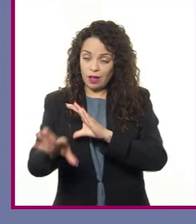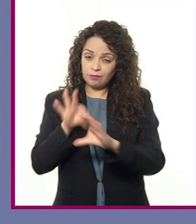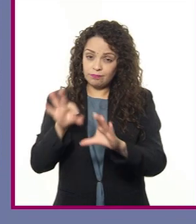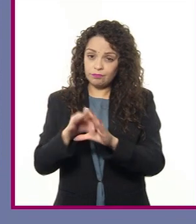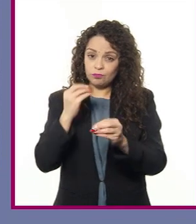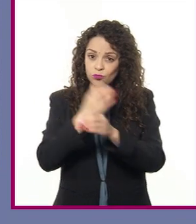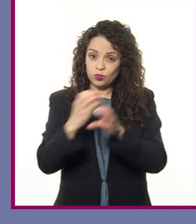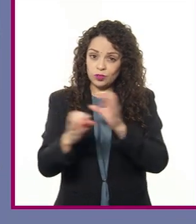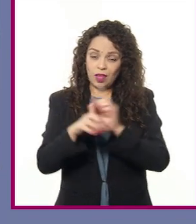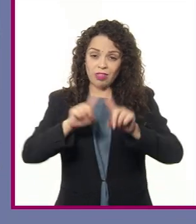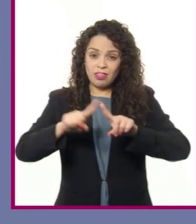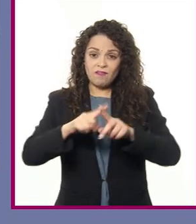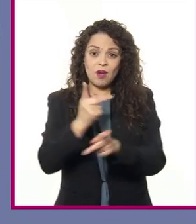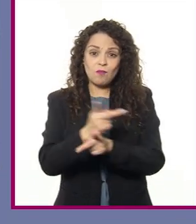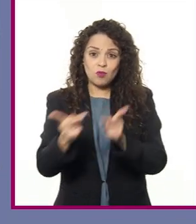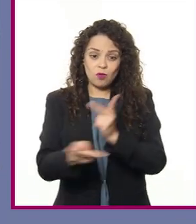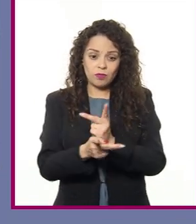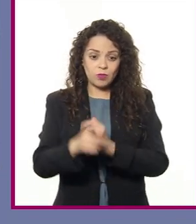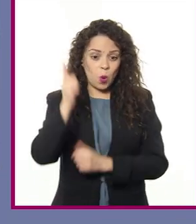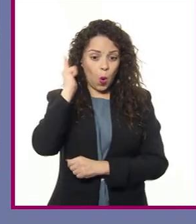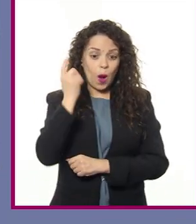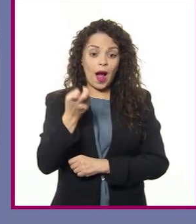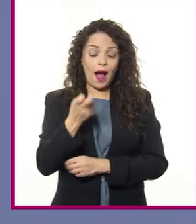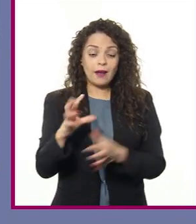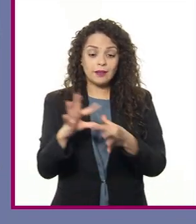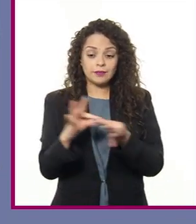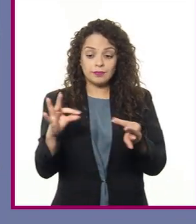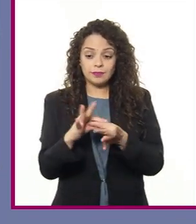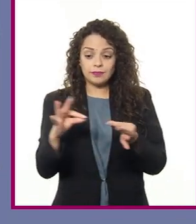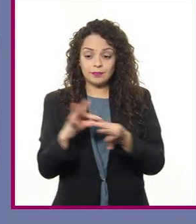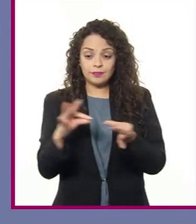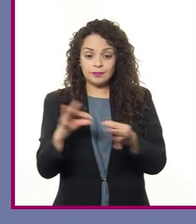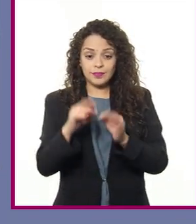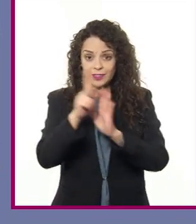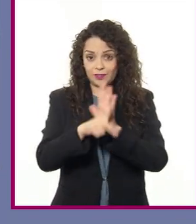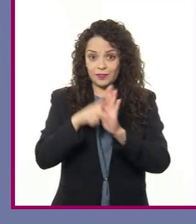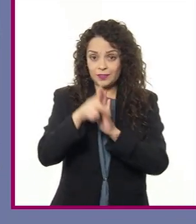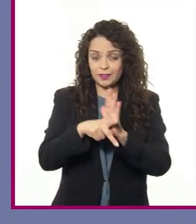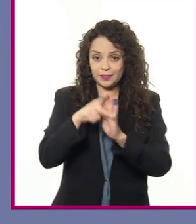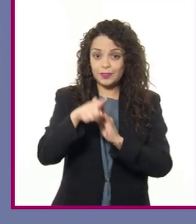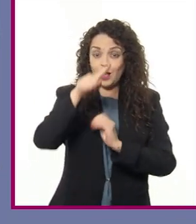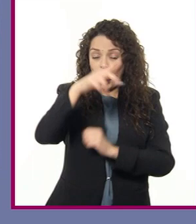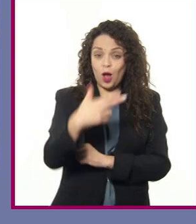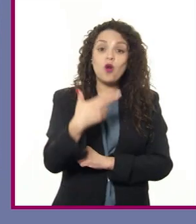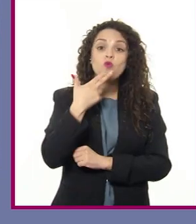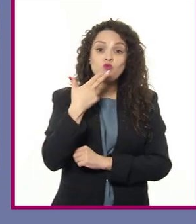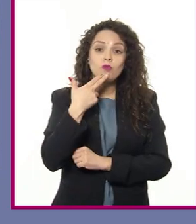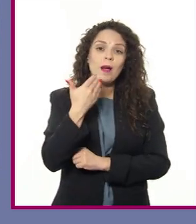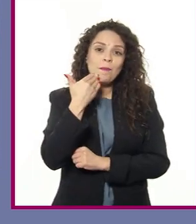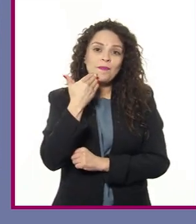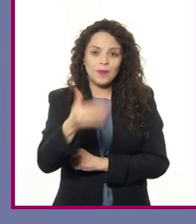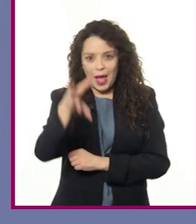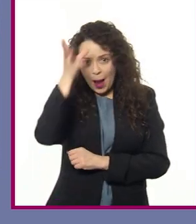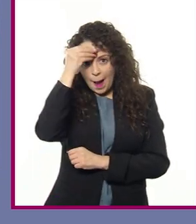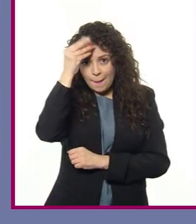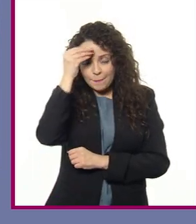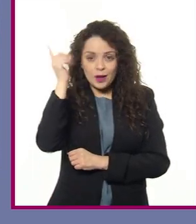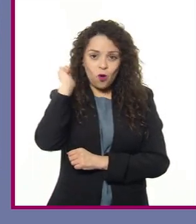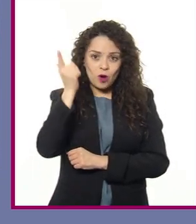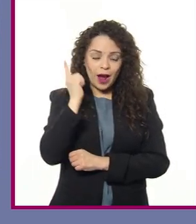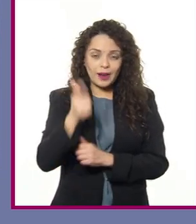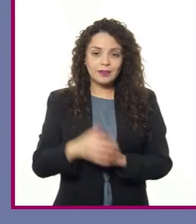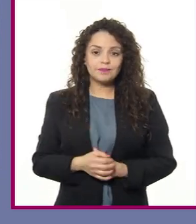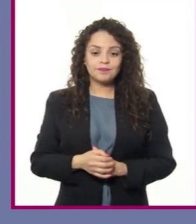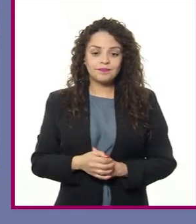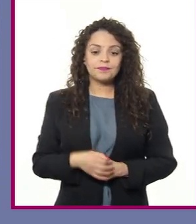cantidad de productos. Espero que esta cápsula te sea de utilidad y te invito